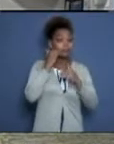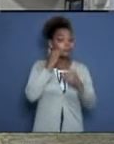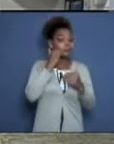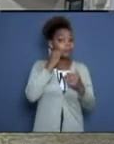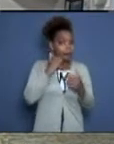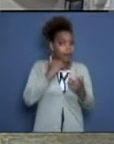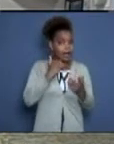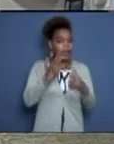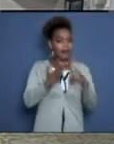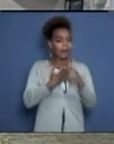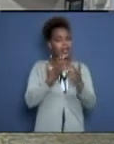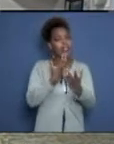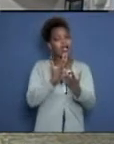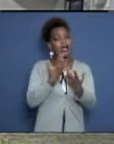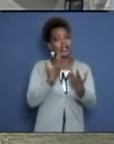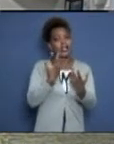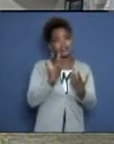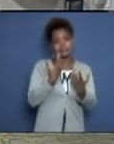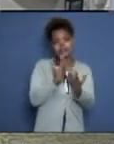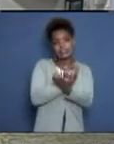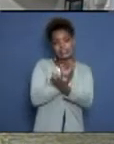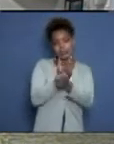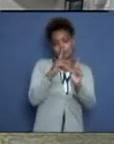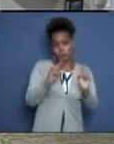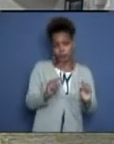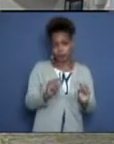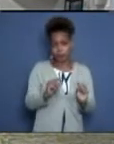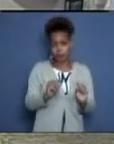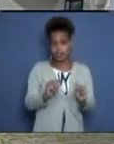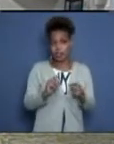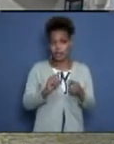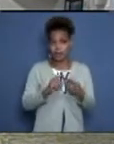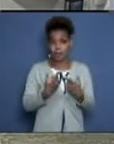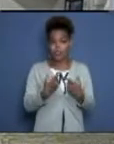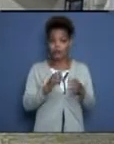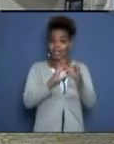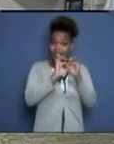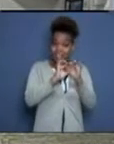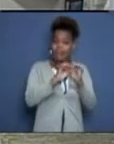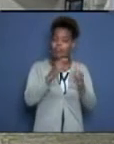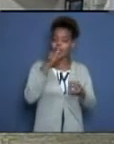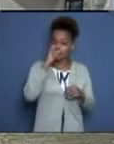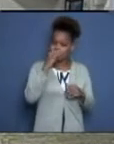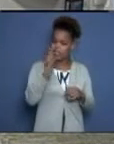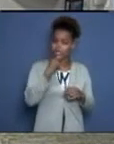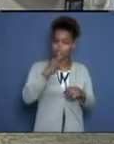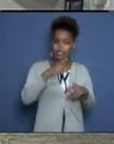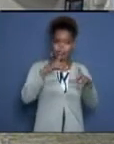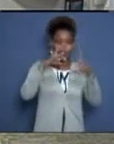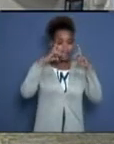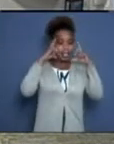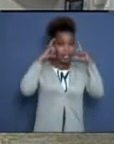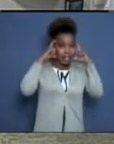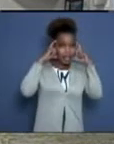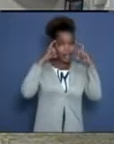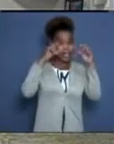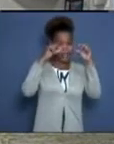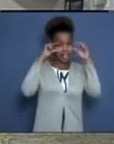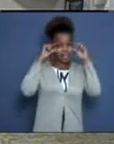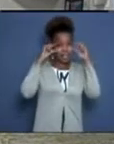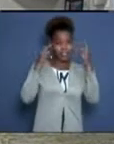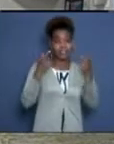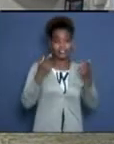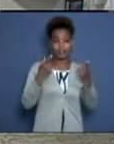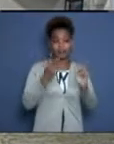atención de los pacientes en esta fase de la enfermedad. el grave y crítico sí, el grave y crítico sí lleva un mayor número de equipos de